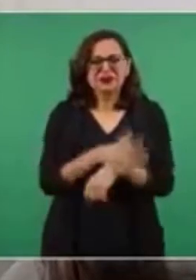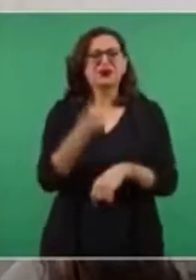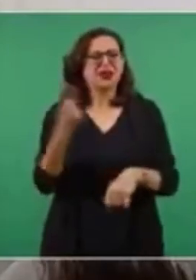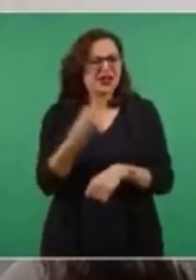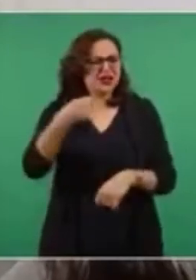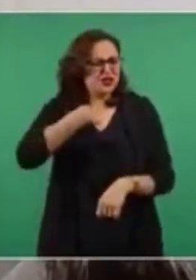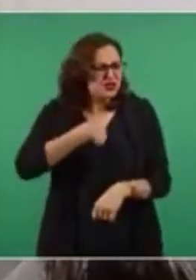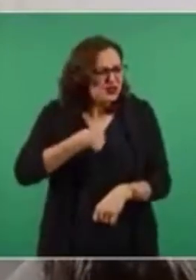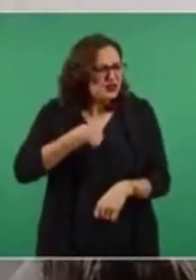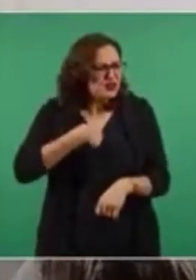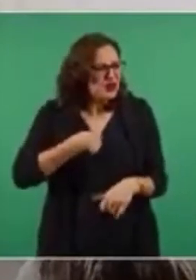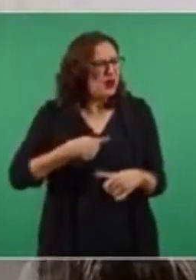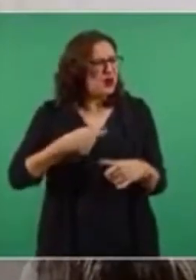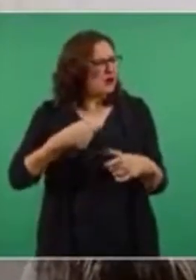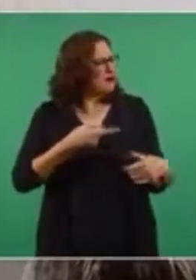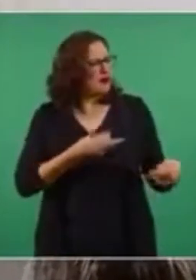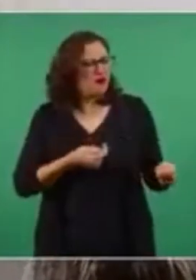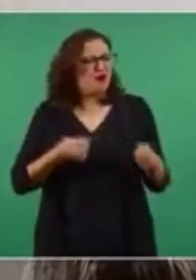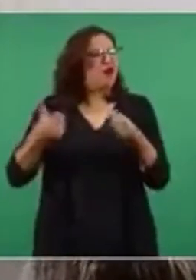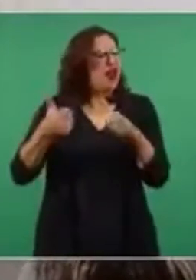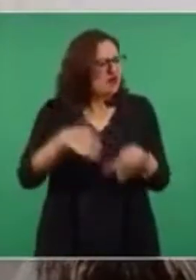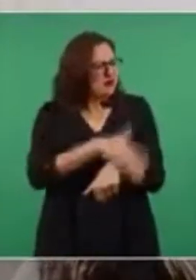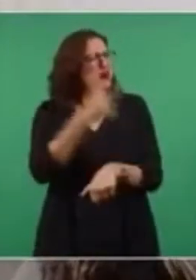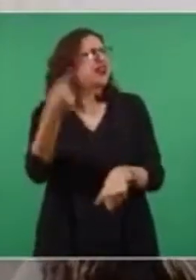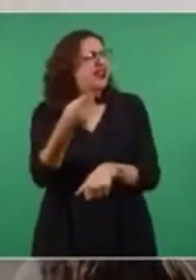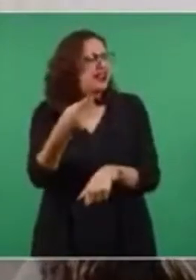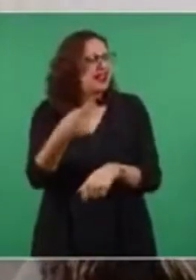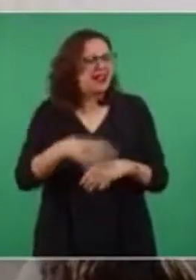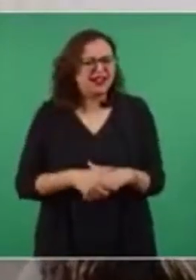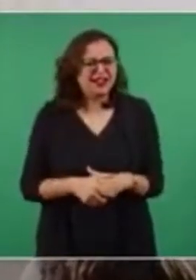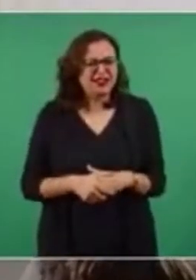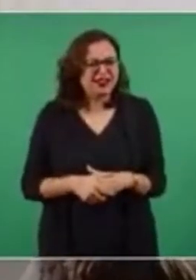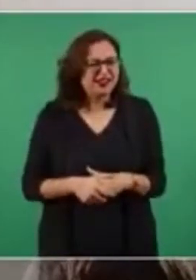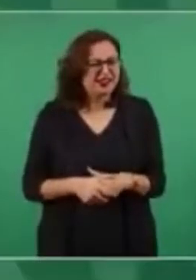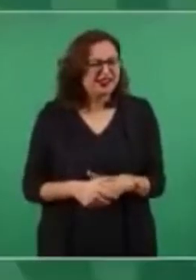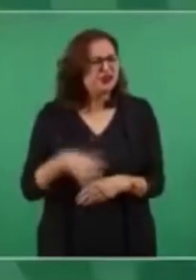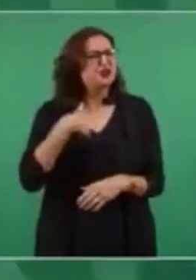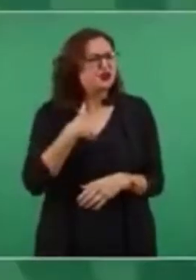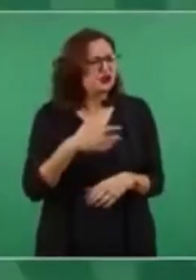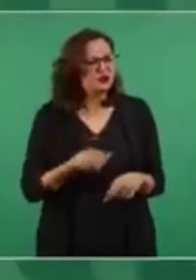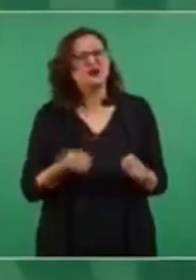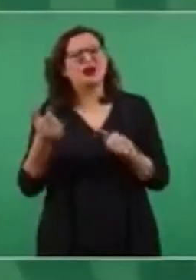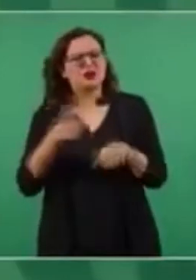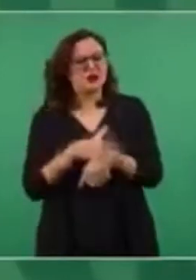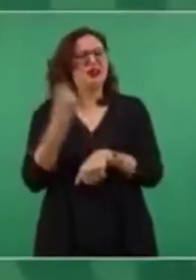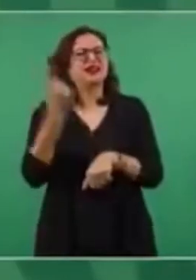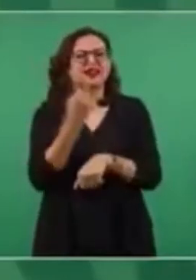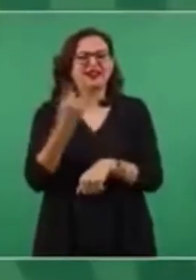¿Pero por qué dijo? Por pendejo y por culpabilidad. Ah,